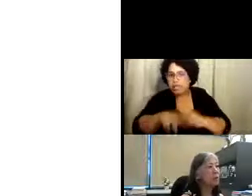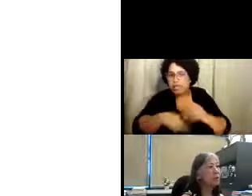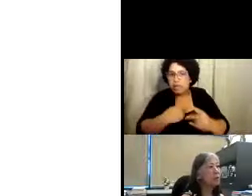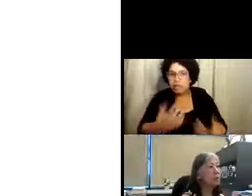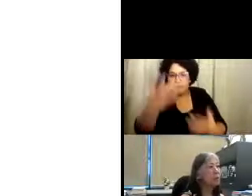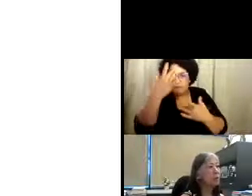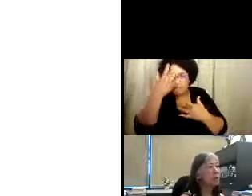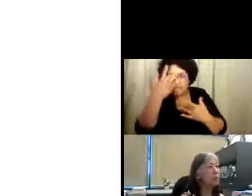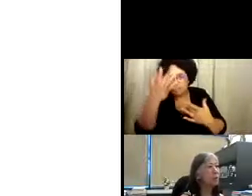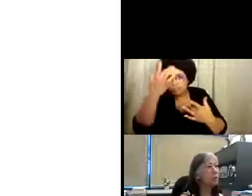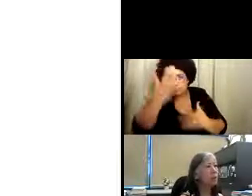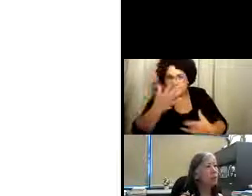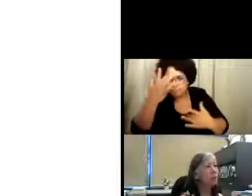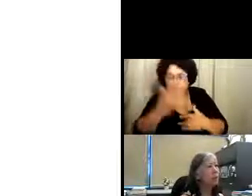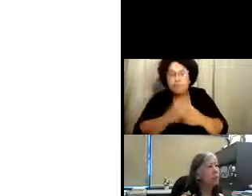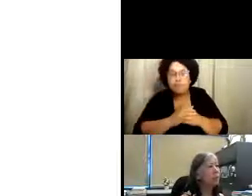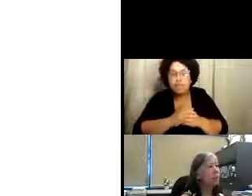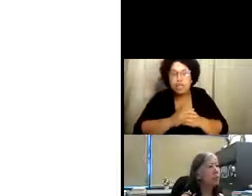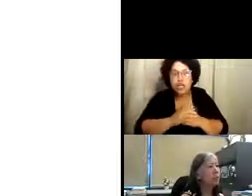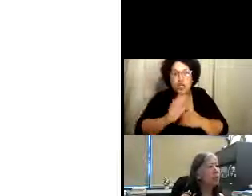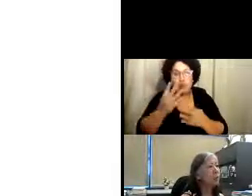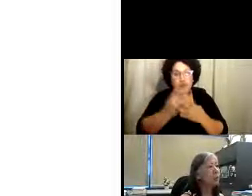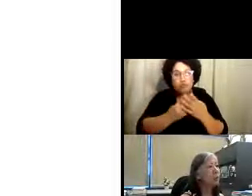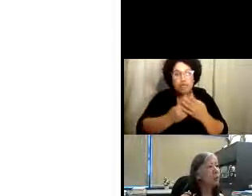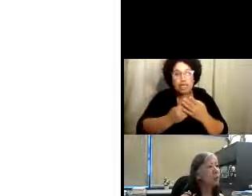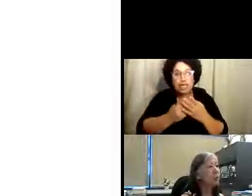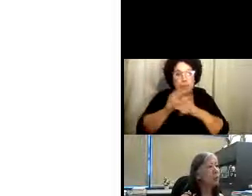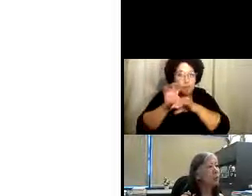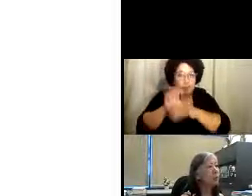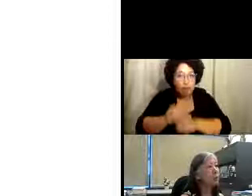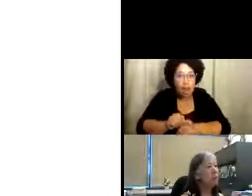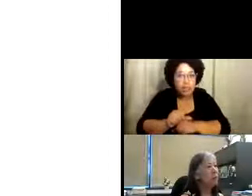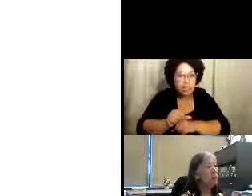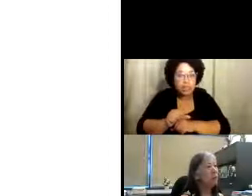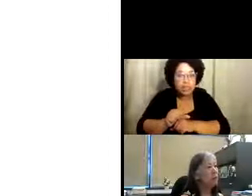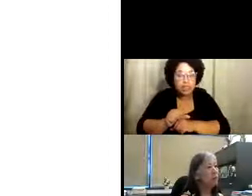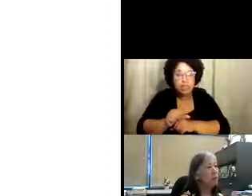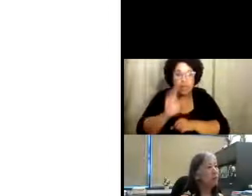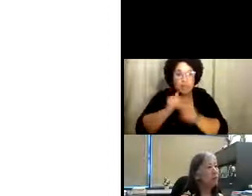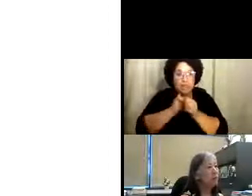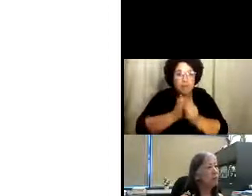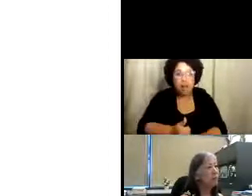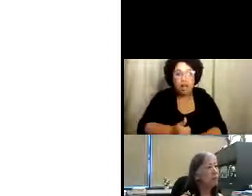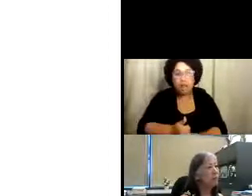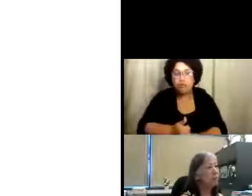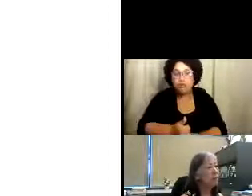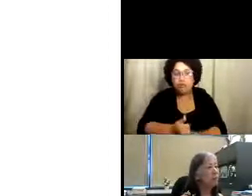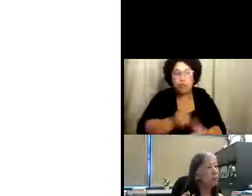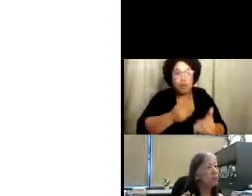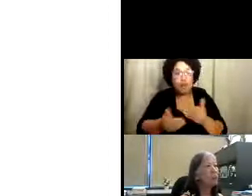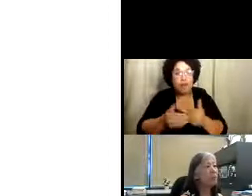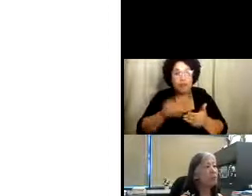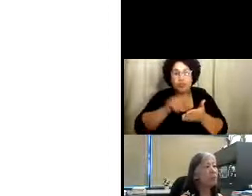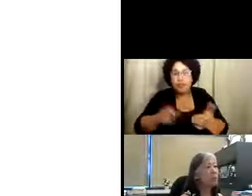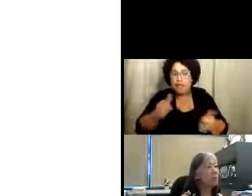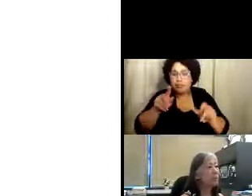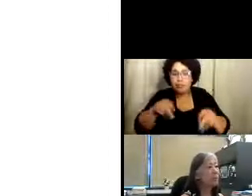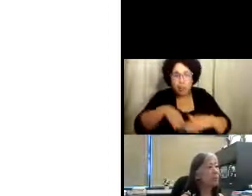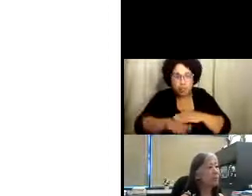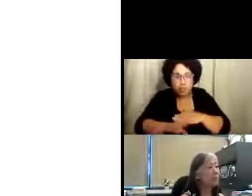asegurarse que ellos protejan su instalación de cualquier infección. Ellos van a seguir sus prácticas,